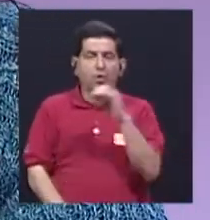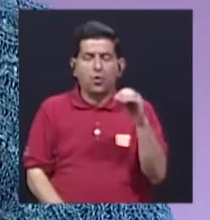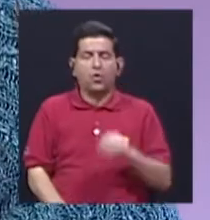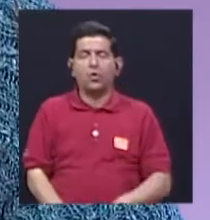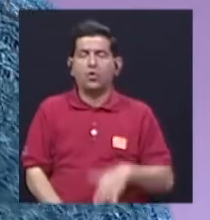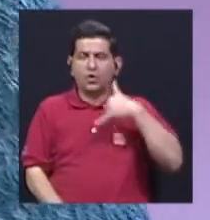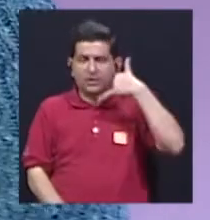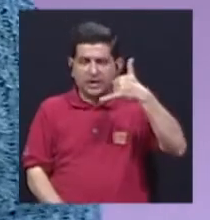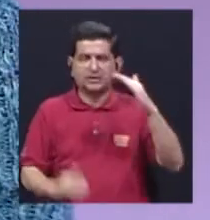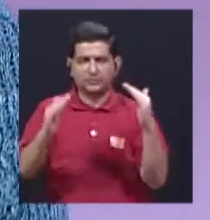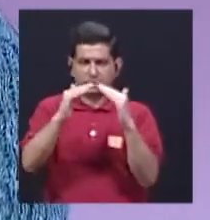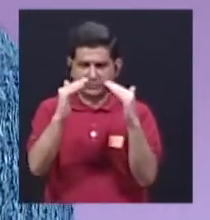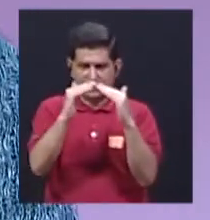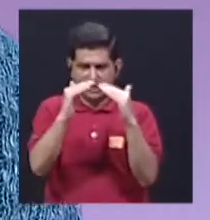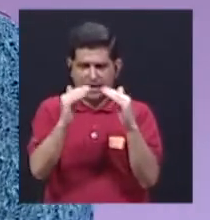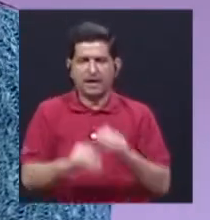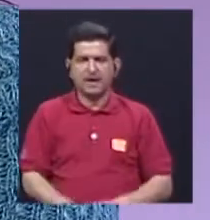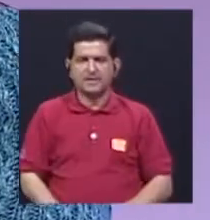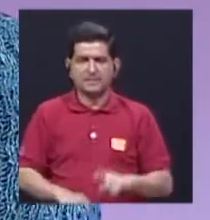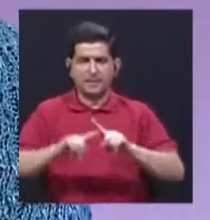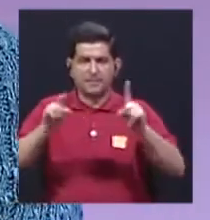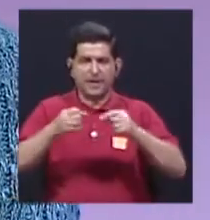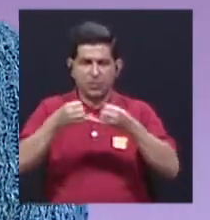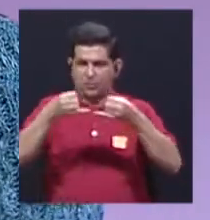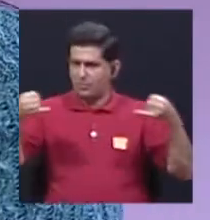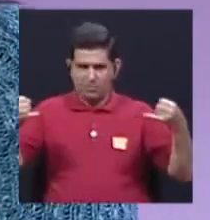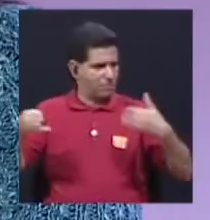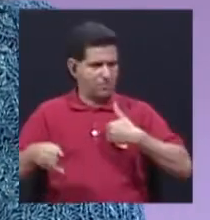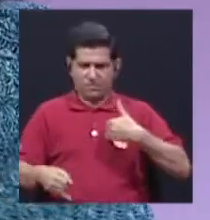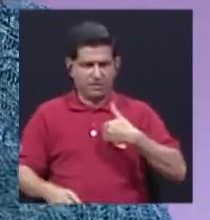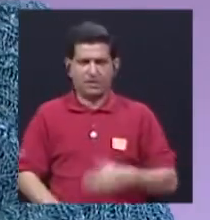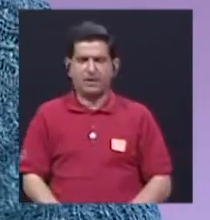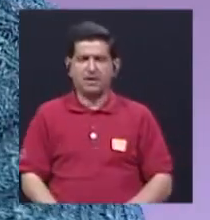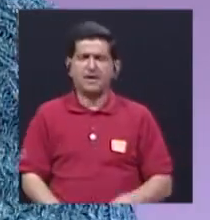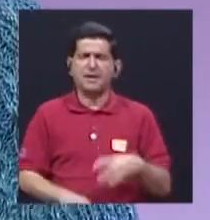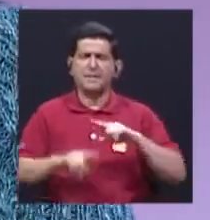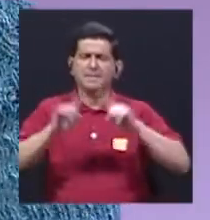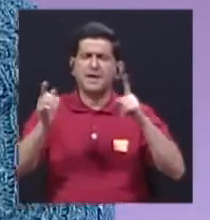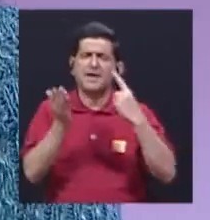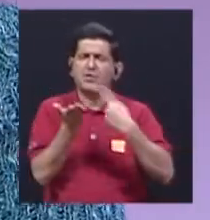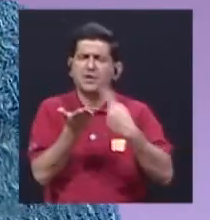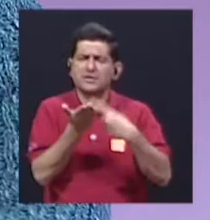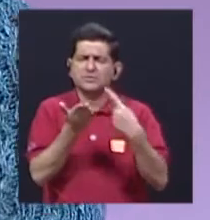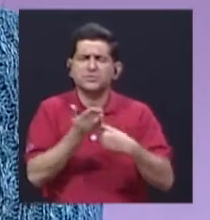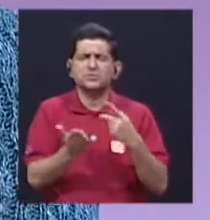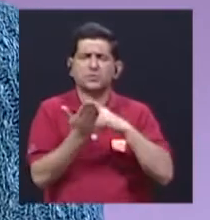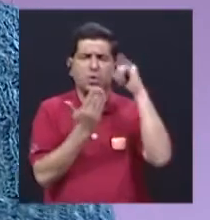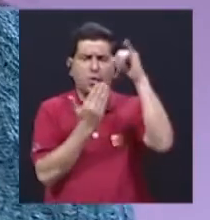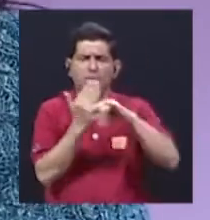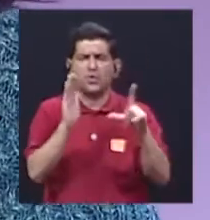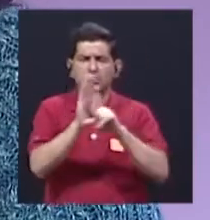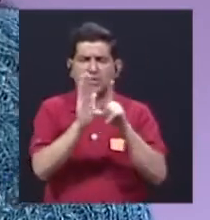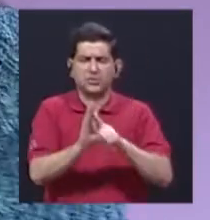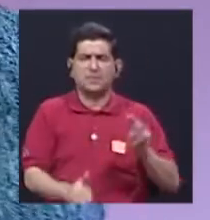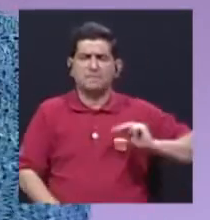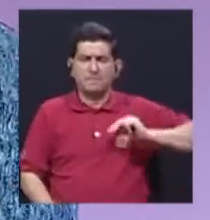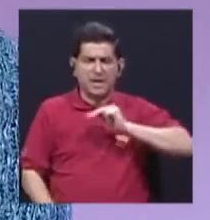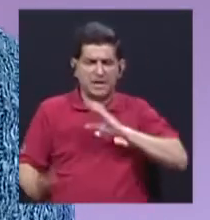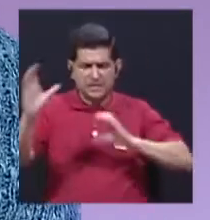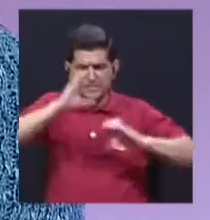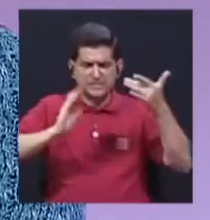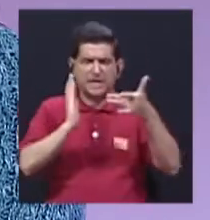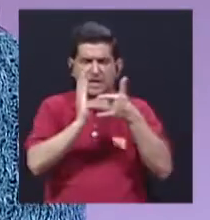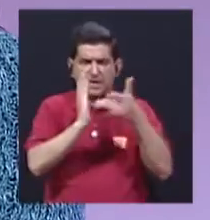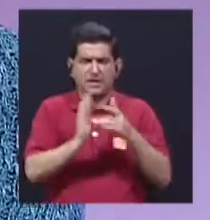hogar. Pero el ámbito de regulación que se está discutiendo en el proyecto de ley del MISIT y que está también